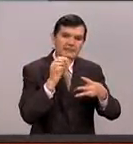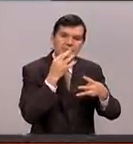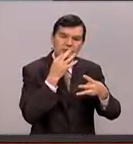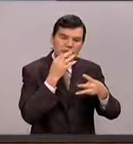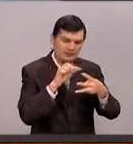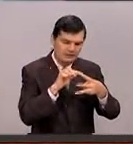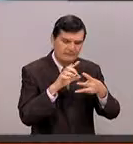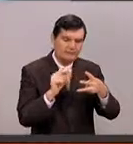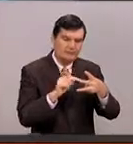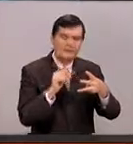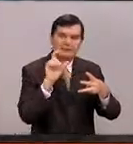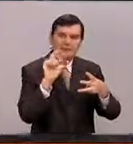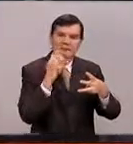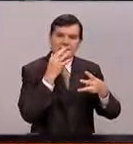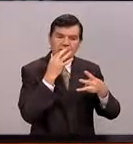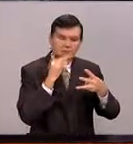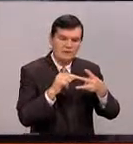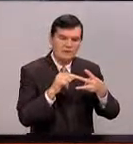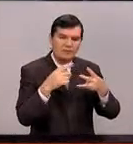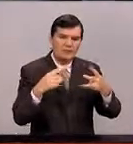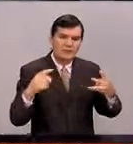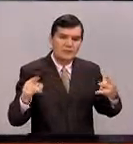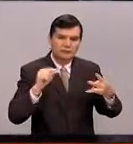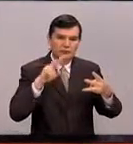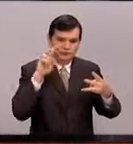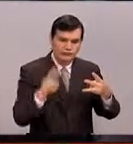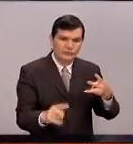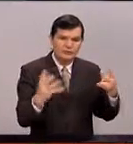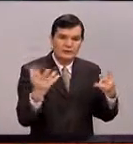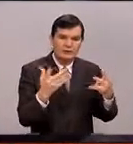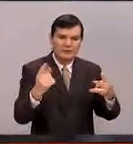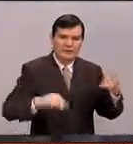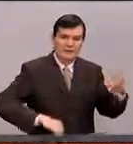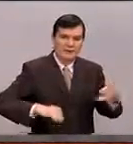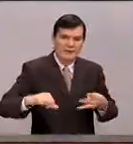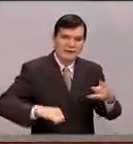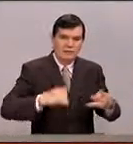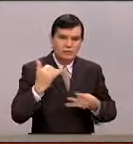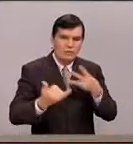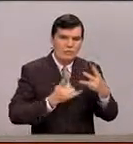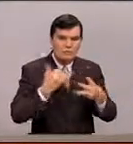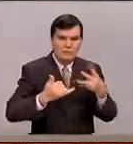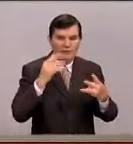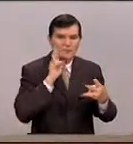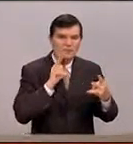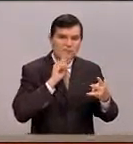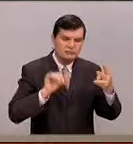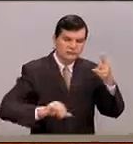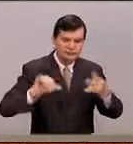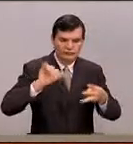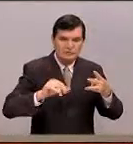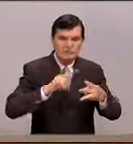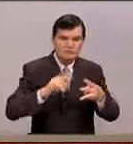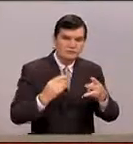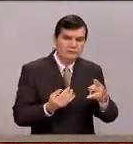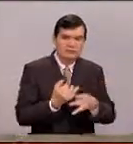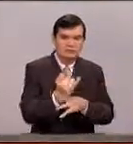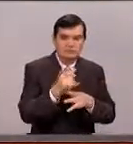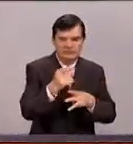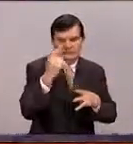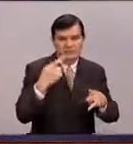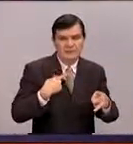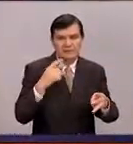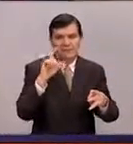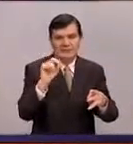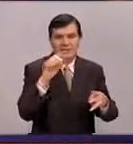minutos en las que va a desarrollar en tiempo real una actividad lúdica o experimento. Entonces, esto es un reto para el investigador